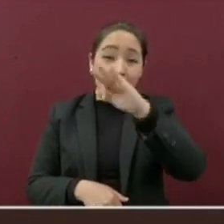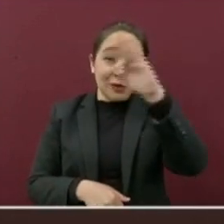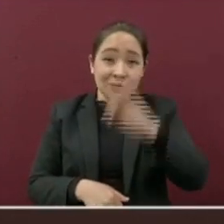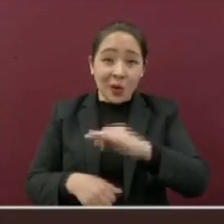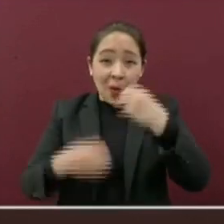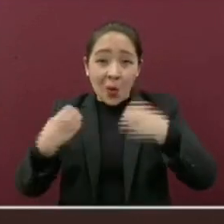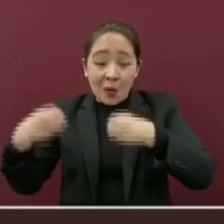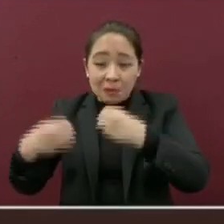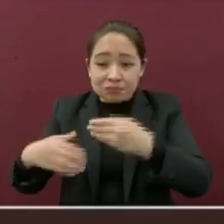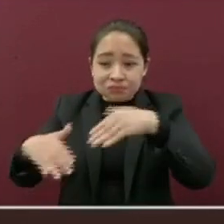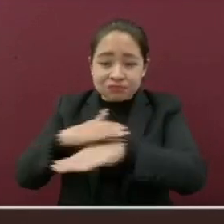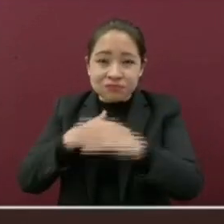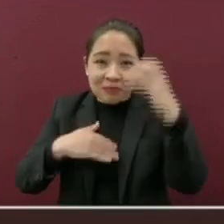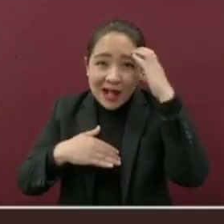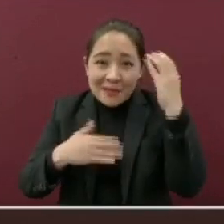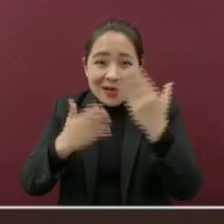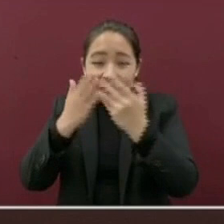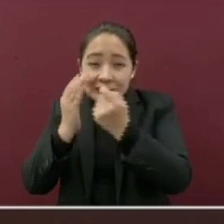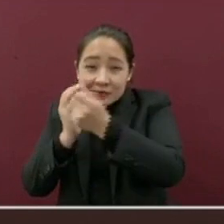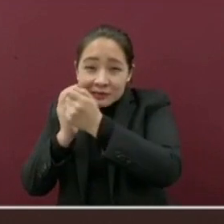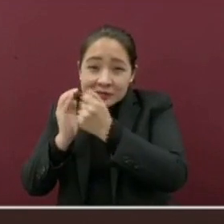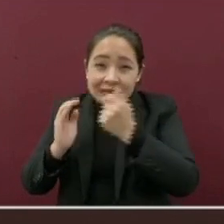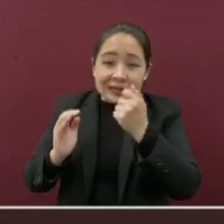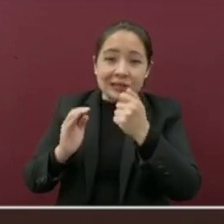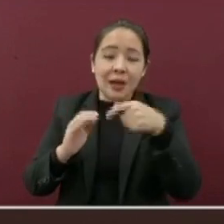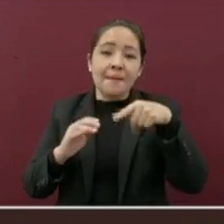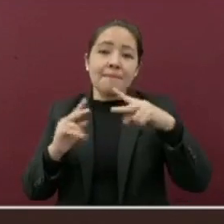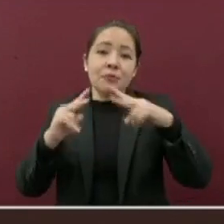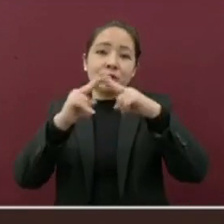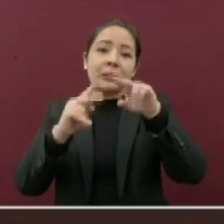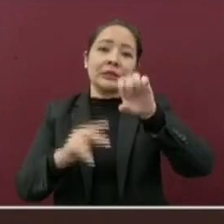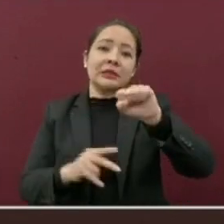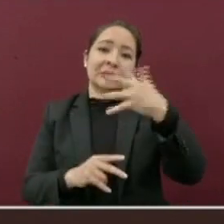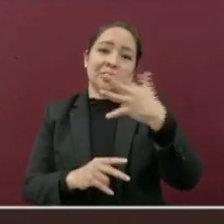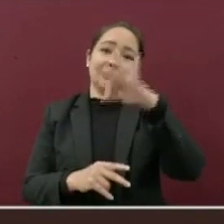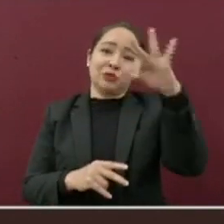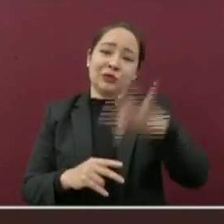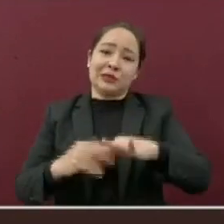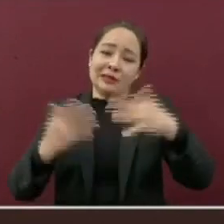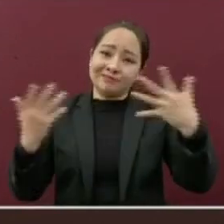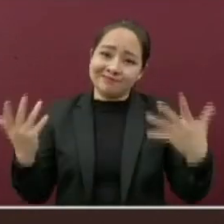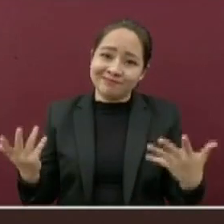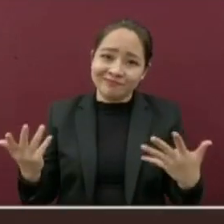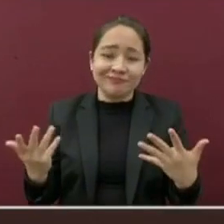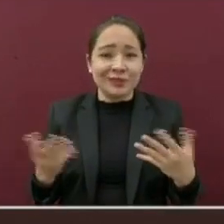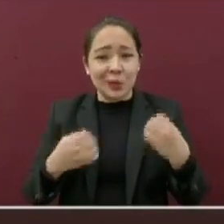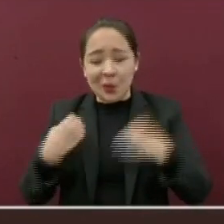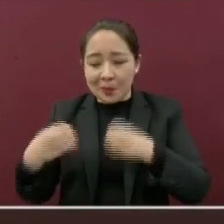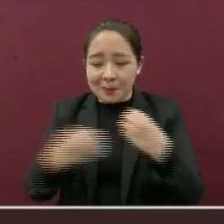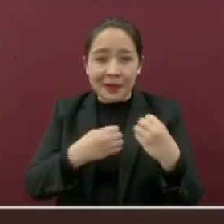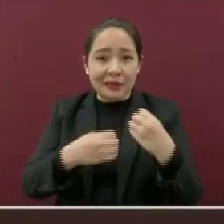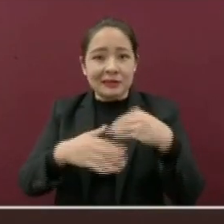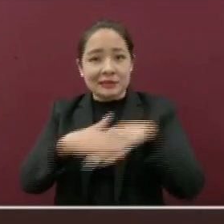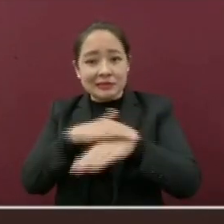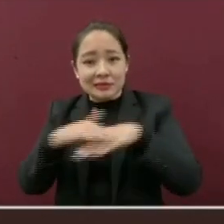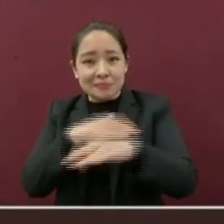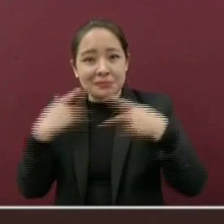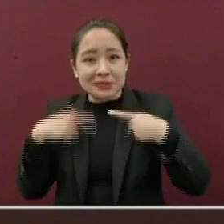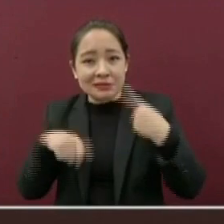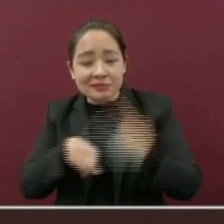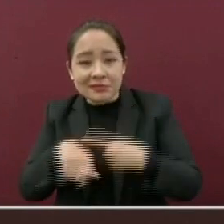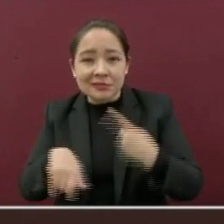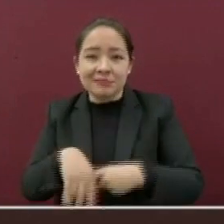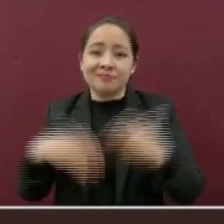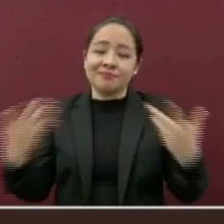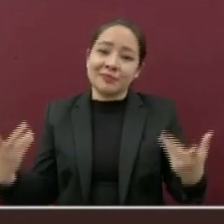Rica el 65%. De ahí que sigamos insistiendo en